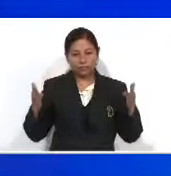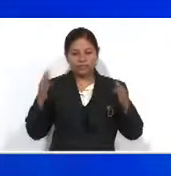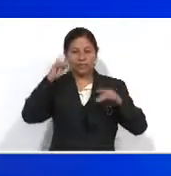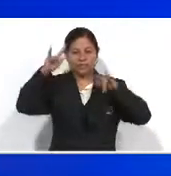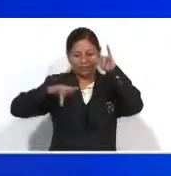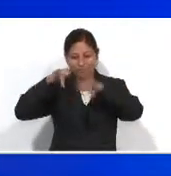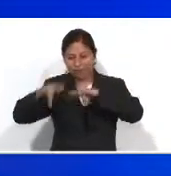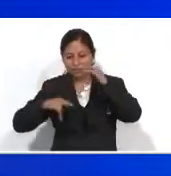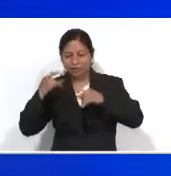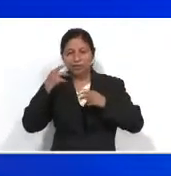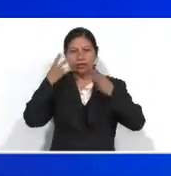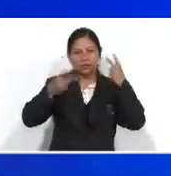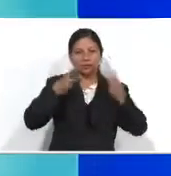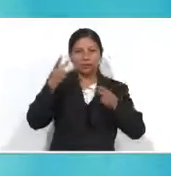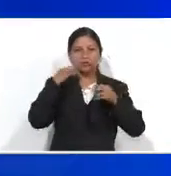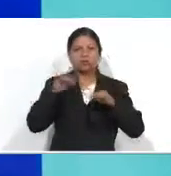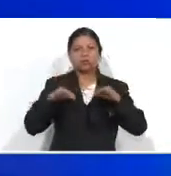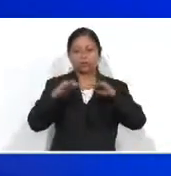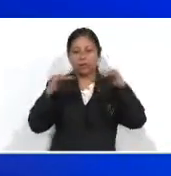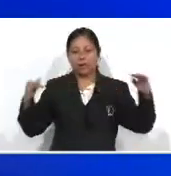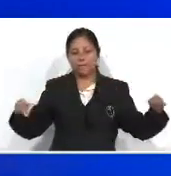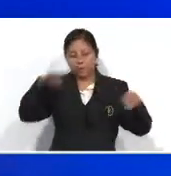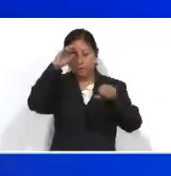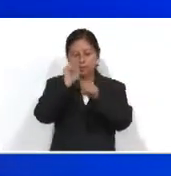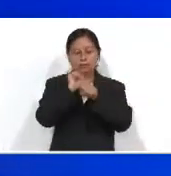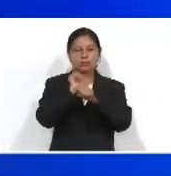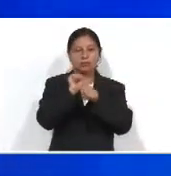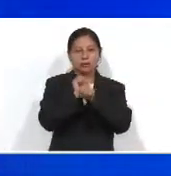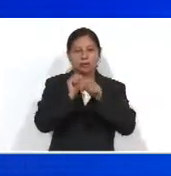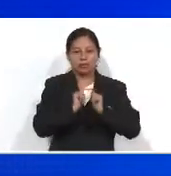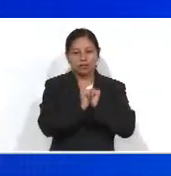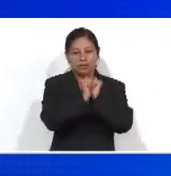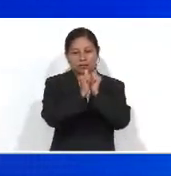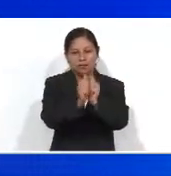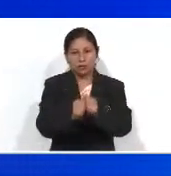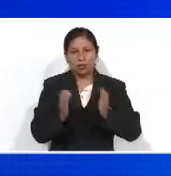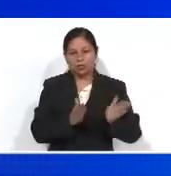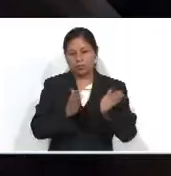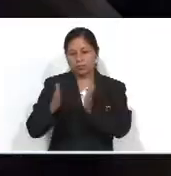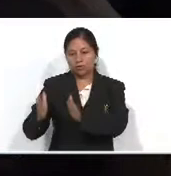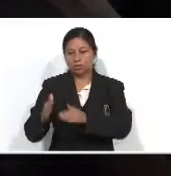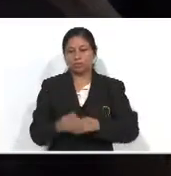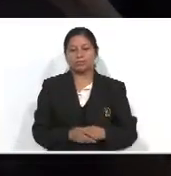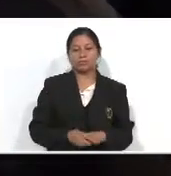turístico y acordó instalar una mesa de trabajo para darle acompañamiento a este proceso.